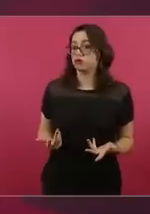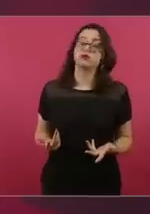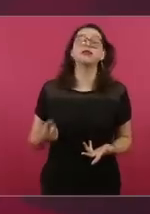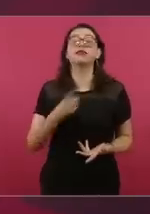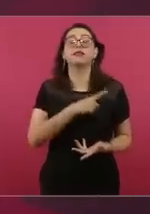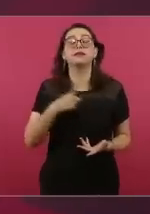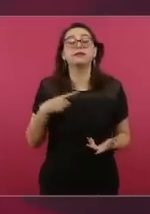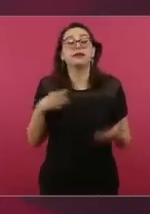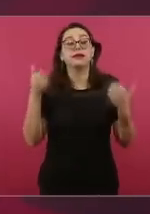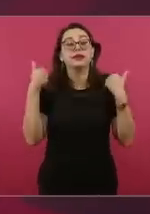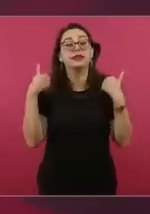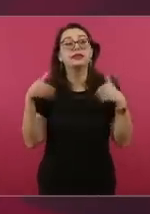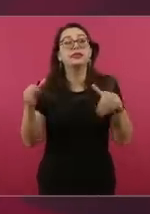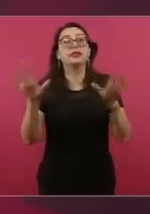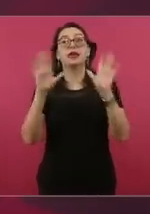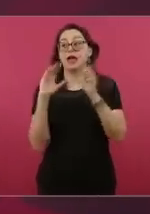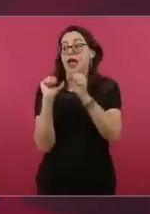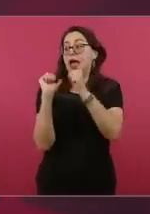Luna,